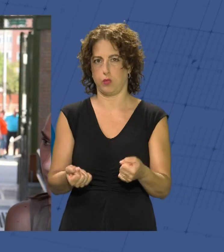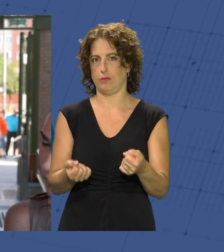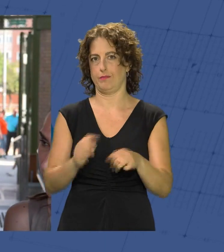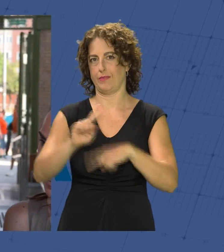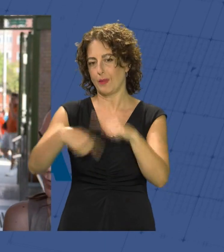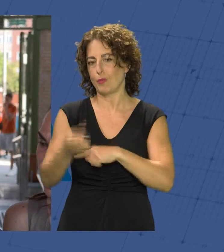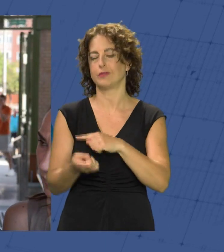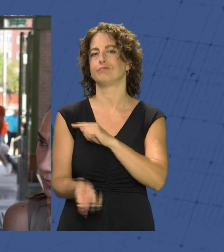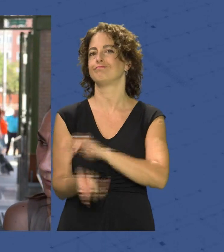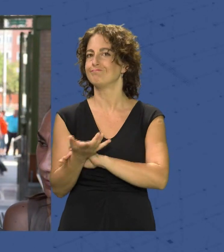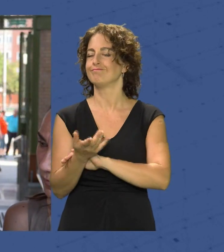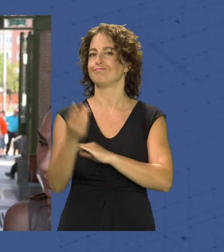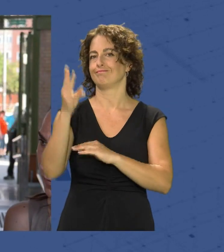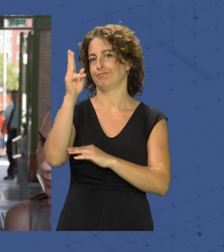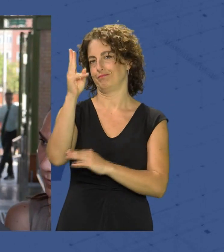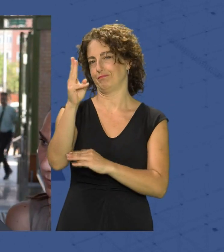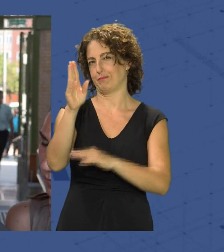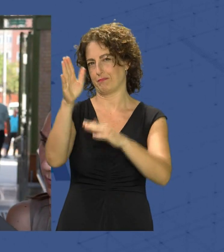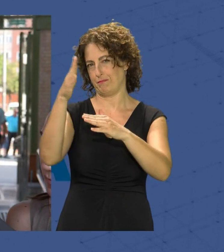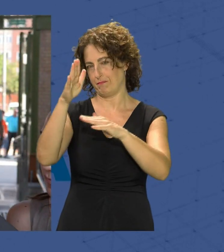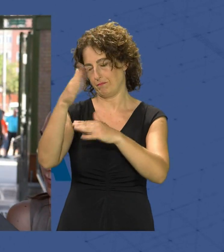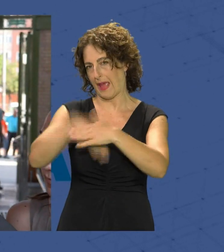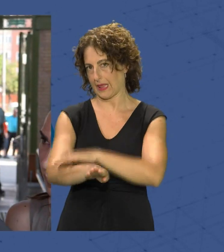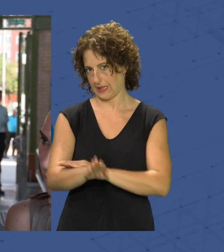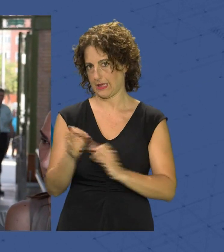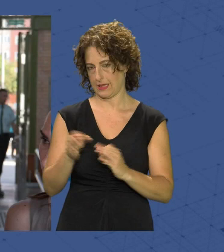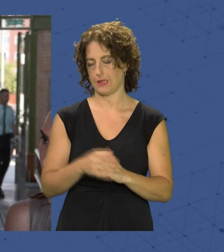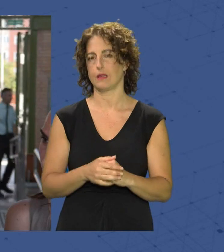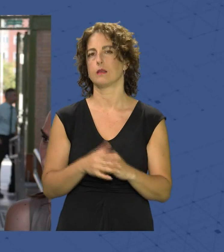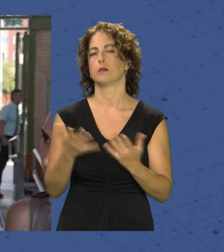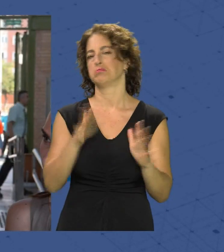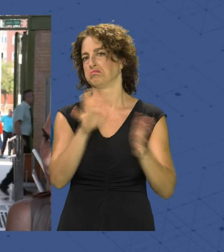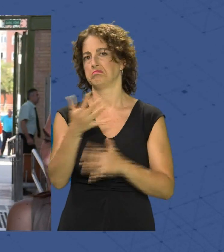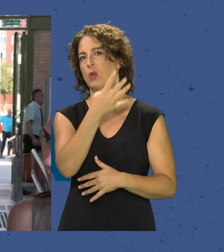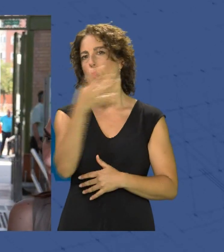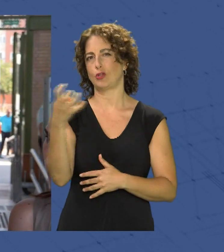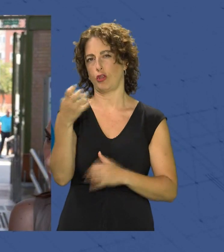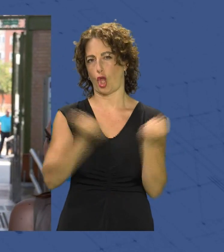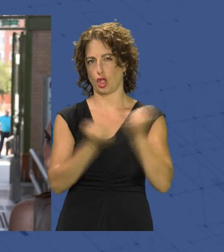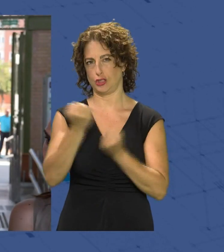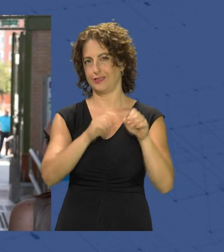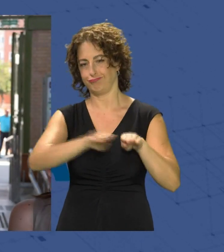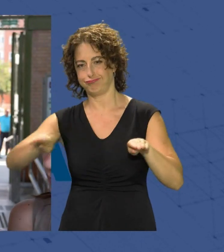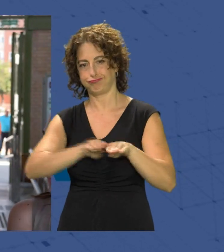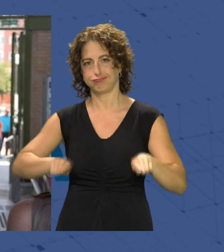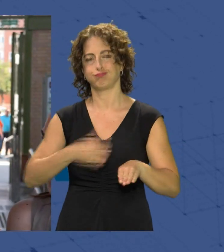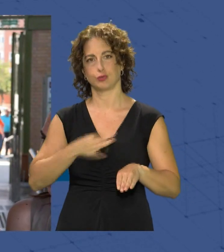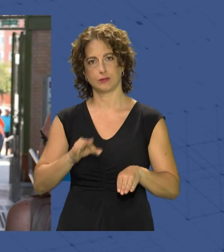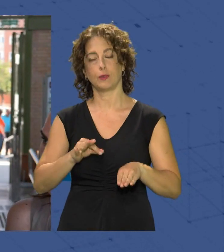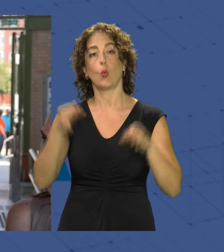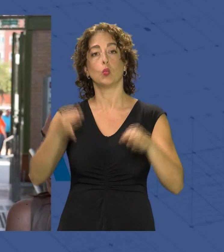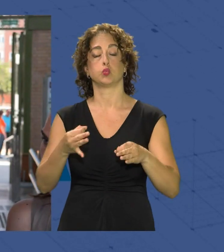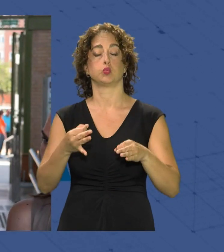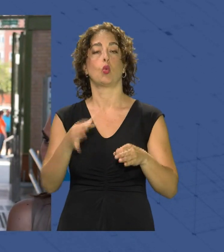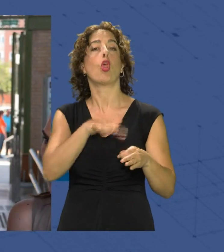hacer la primera infraestructura que es el parking de en torno a 400 vehículos que estará depositado justo debajo, ubicado,